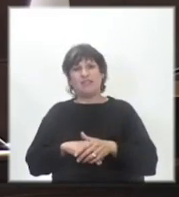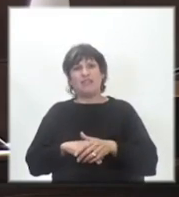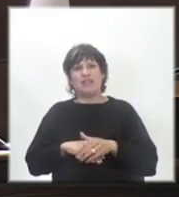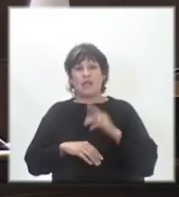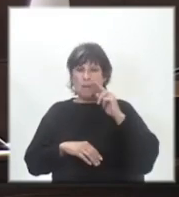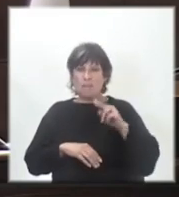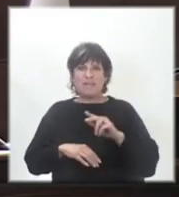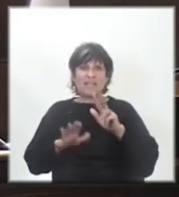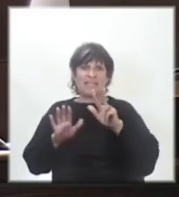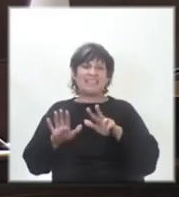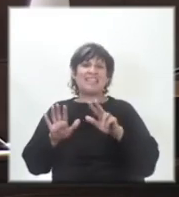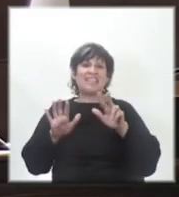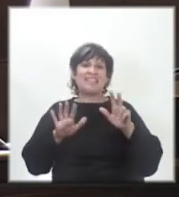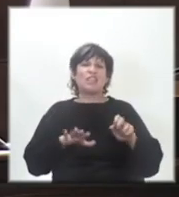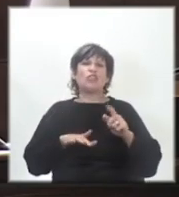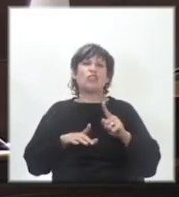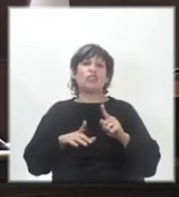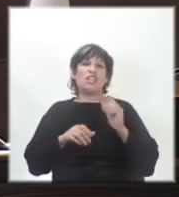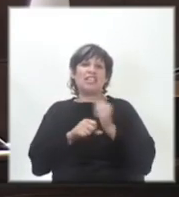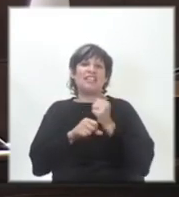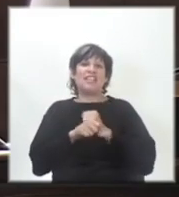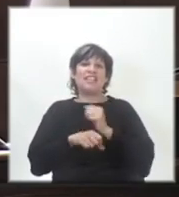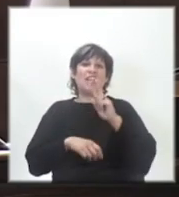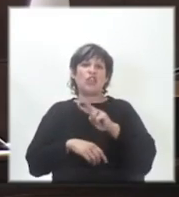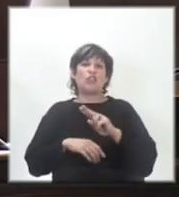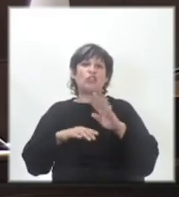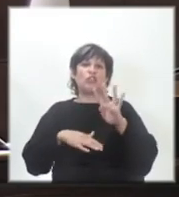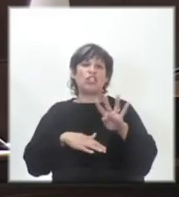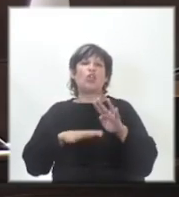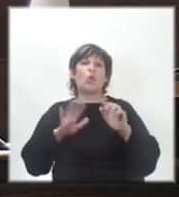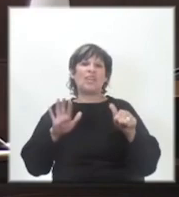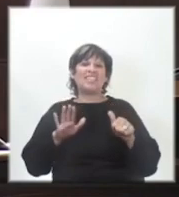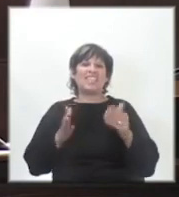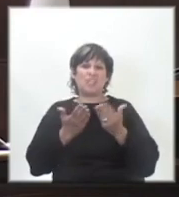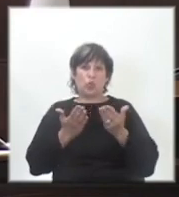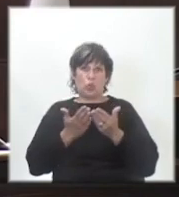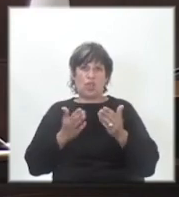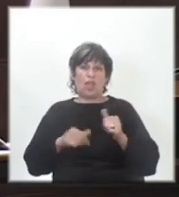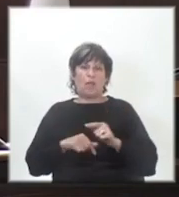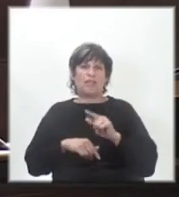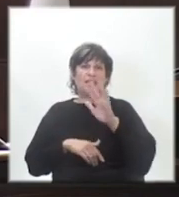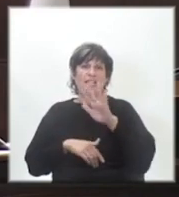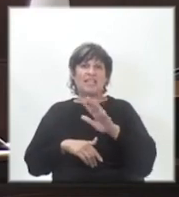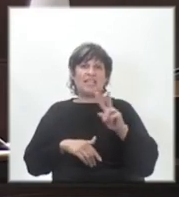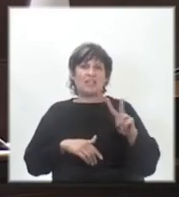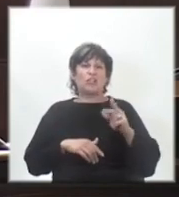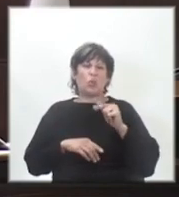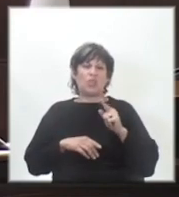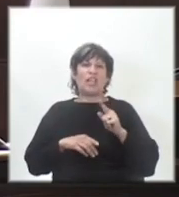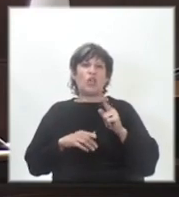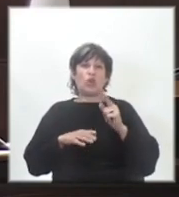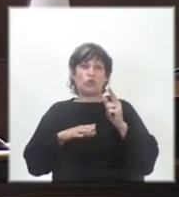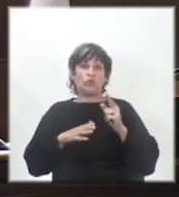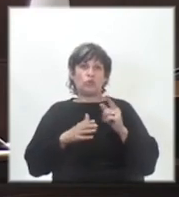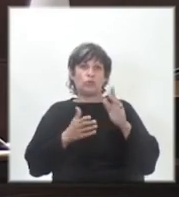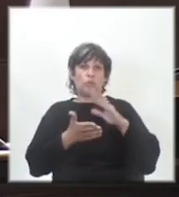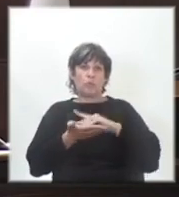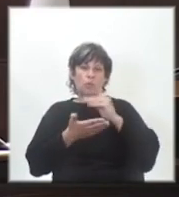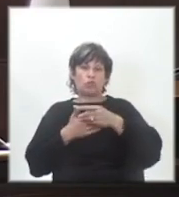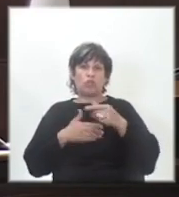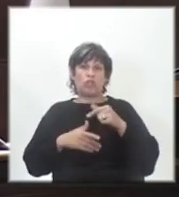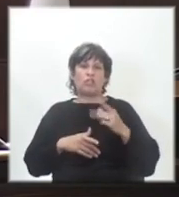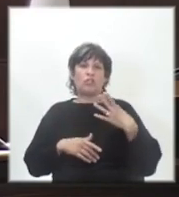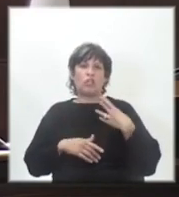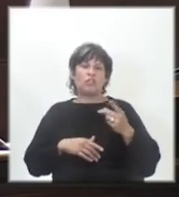Miren, 380 trabajaban y 246 estudiaban. 52 emprendimientos. El director se